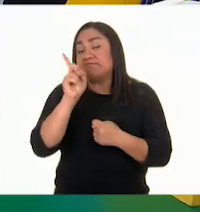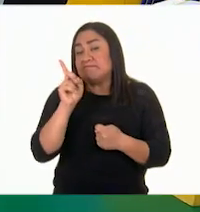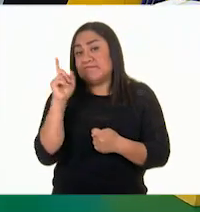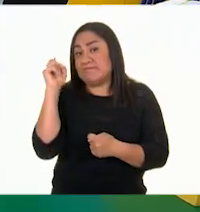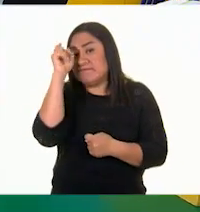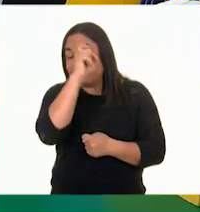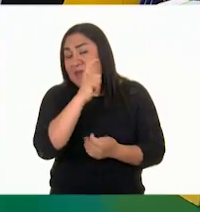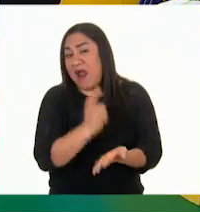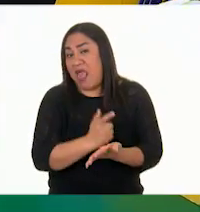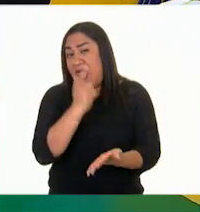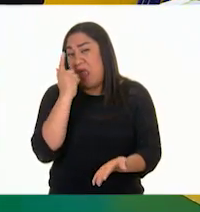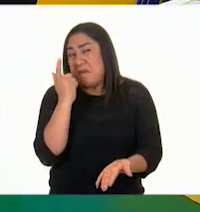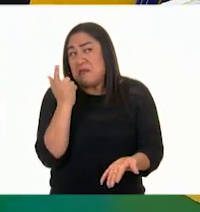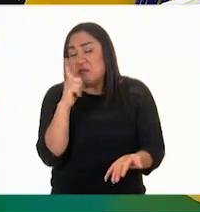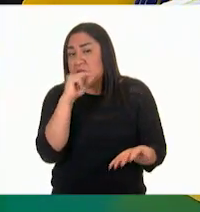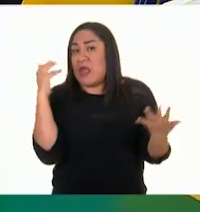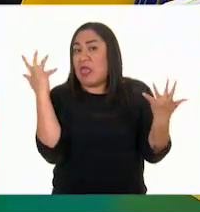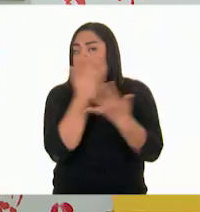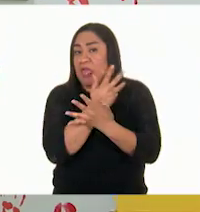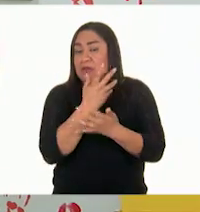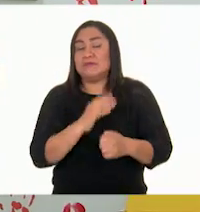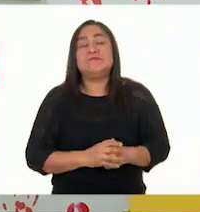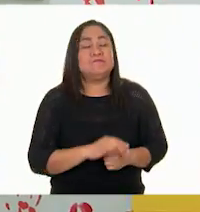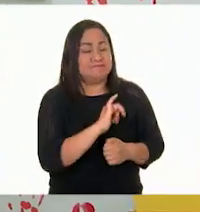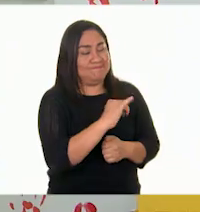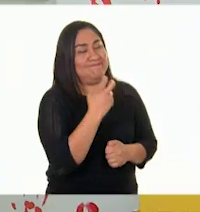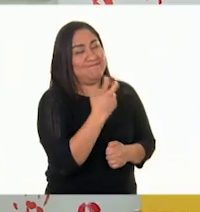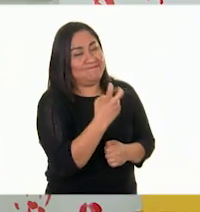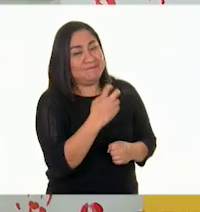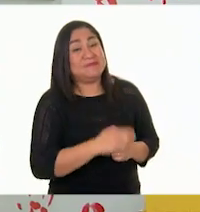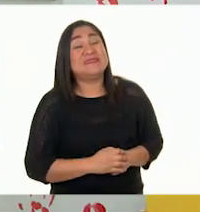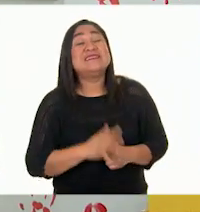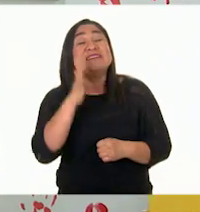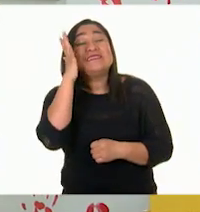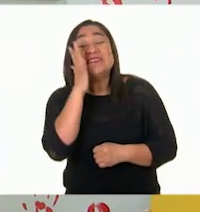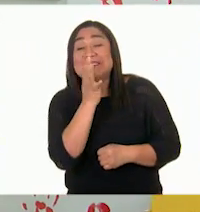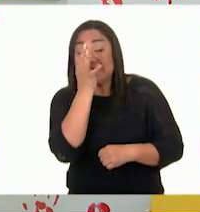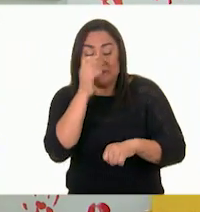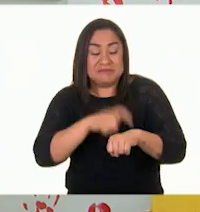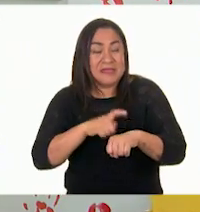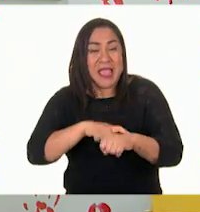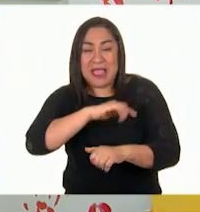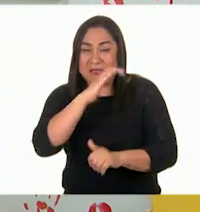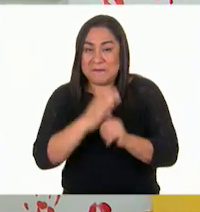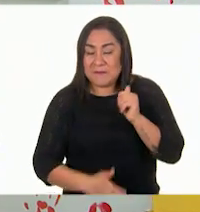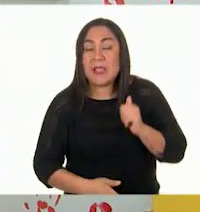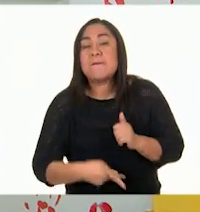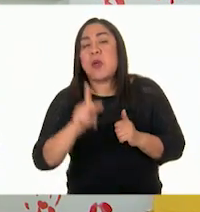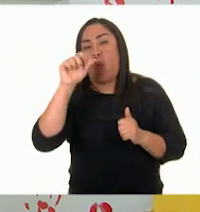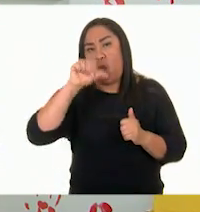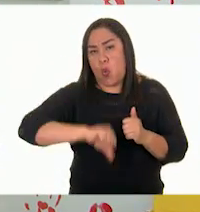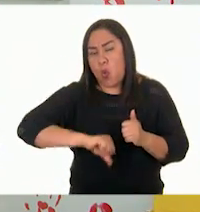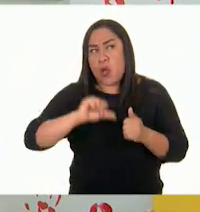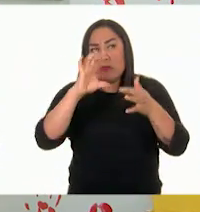pueden gustarnos. Así es, y bueno, el tiempo casi se ha terminado, pero hoy hemos aprendido los beneficios y